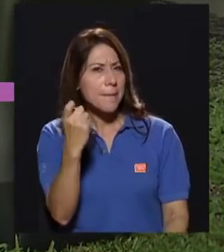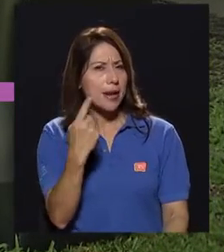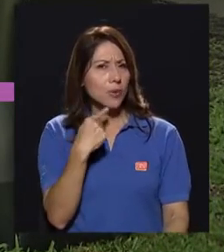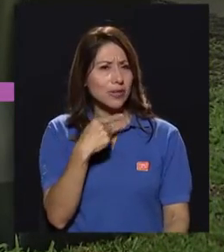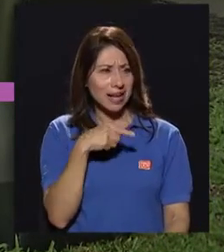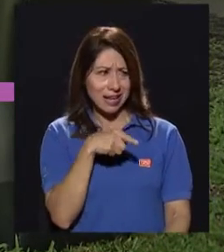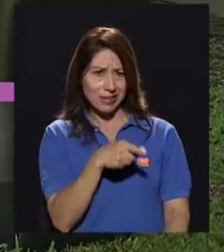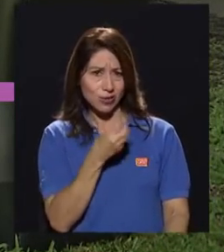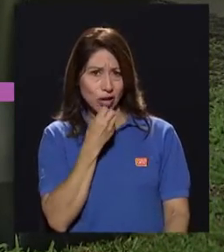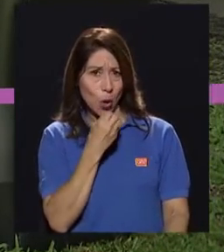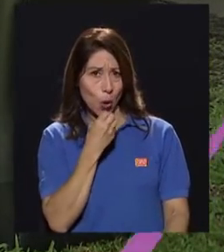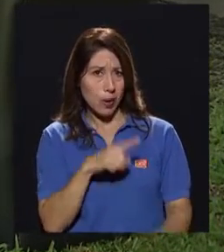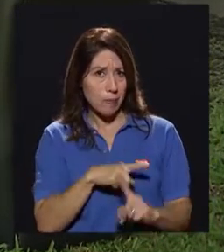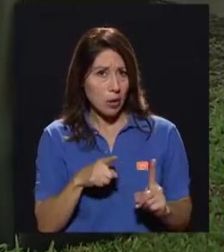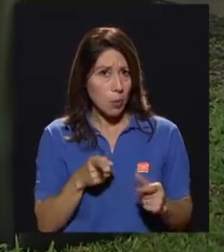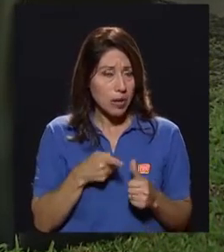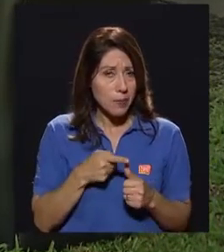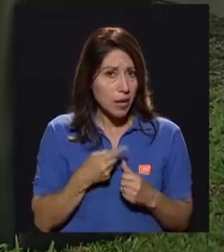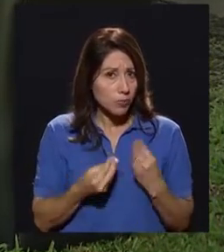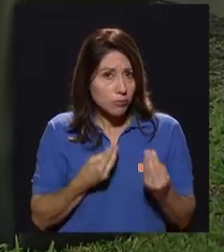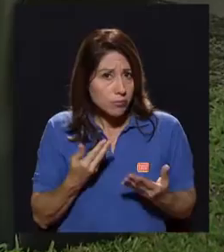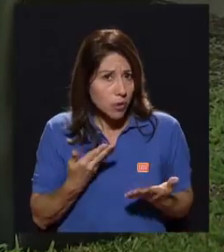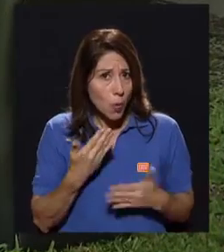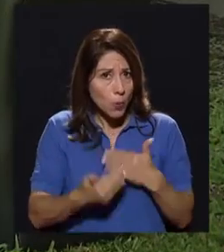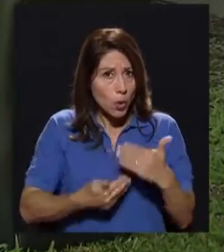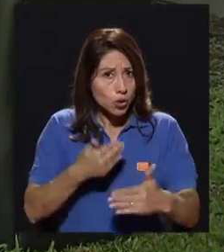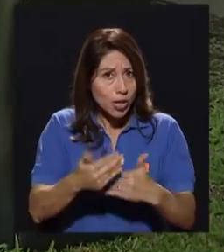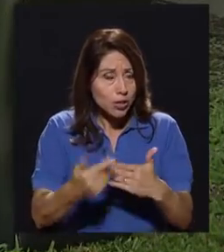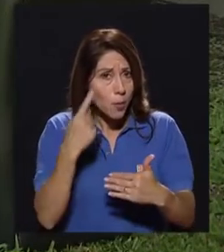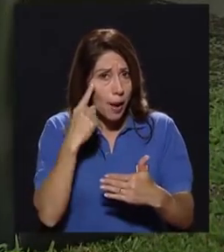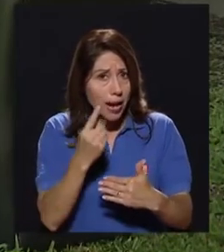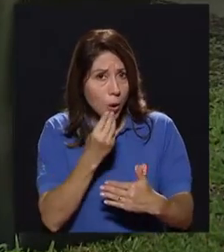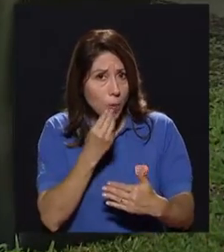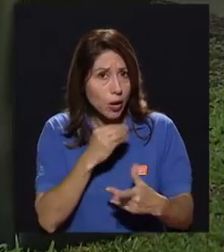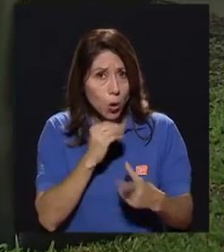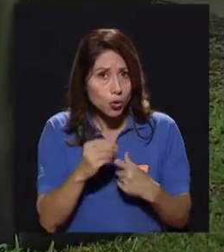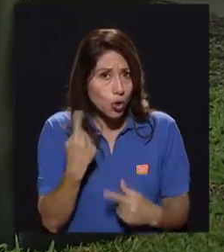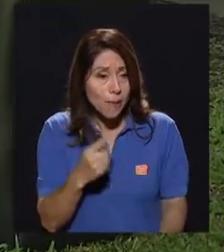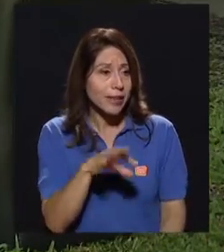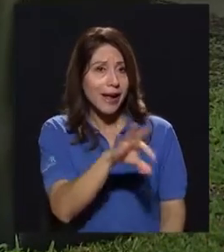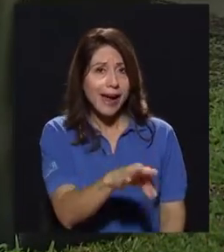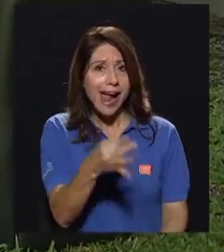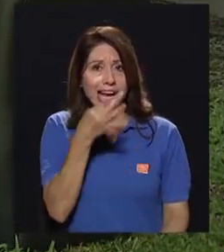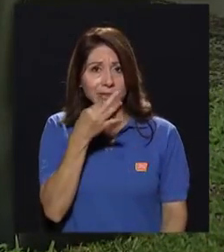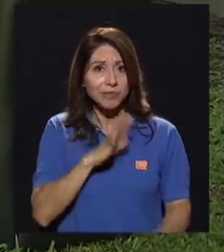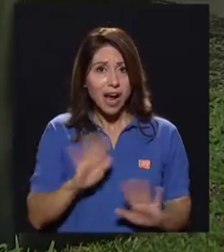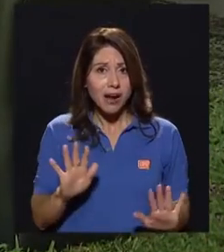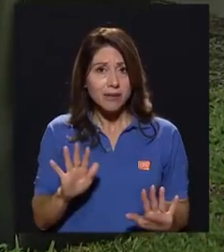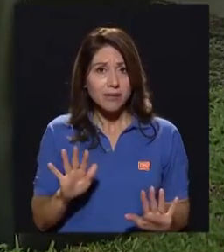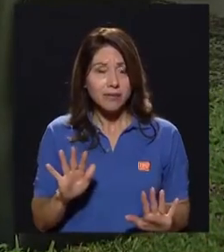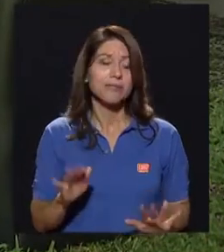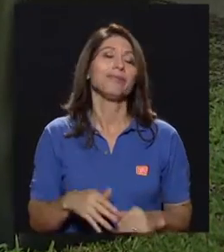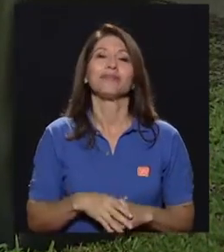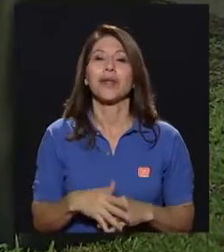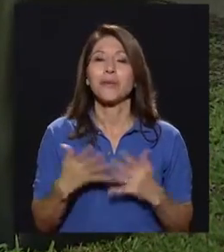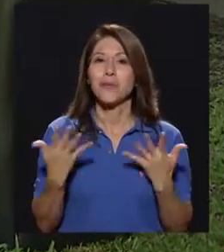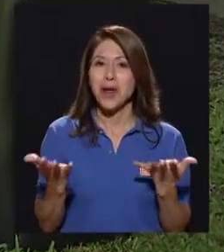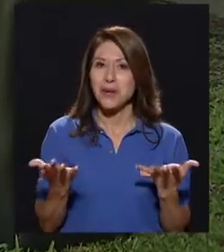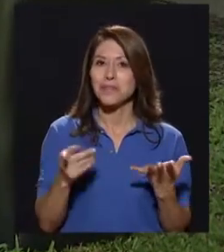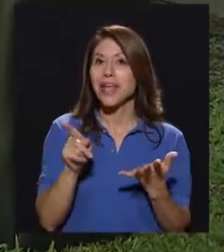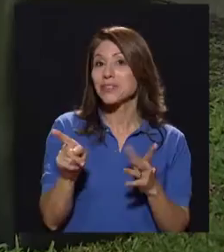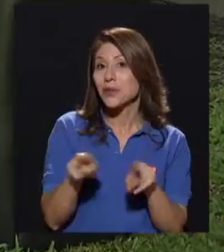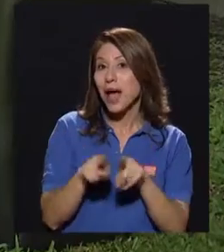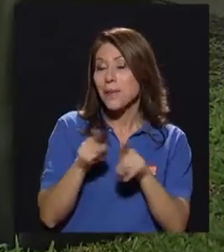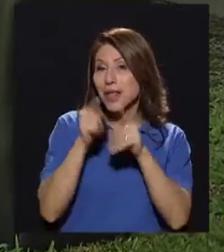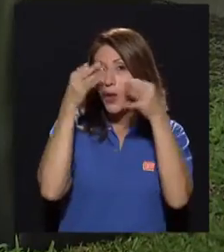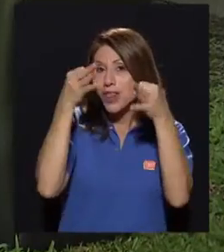se come primero, pero hay que hacer un proceso para que lleguen a ser alimento o nada más se comen así. Bueno, eso